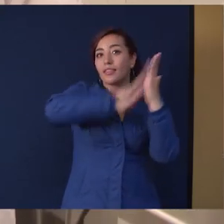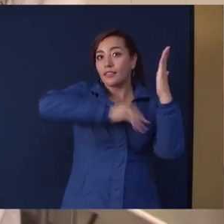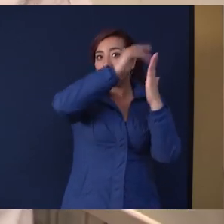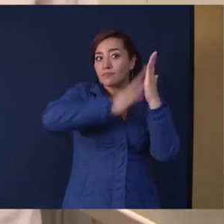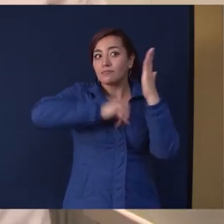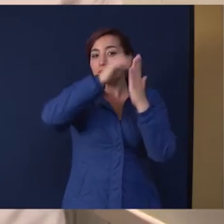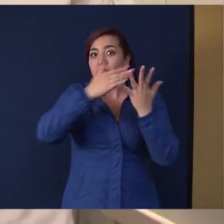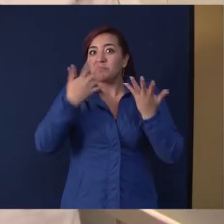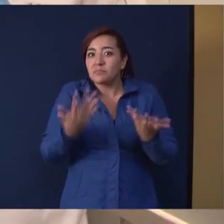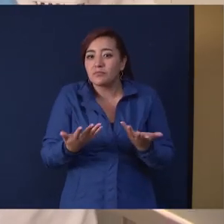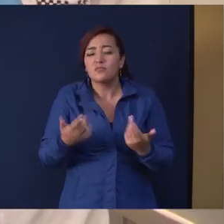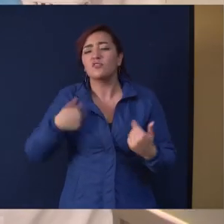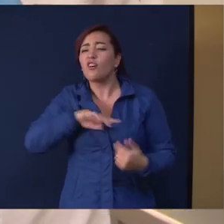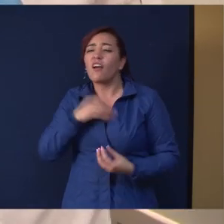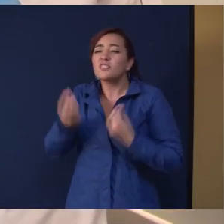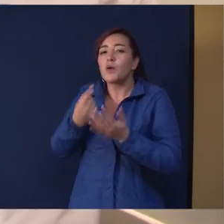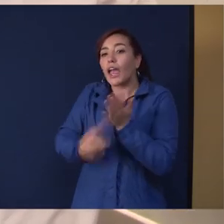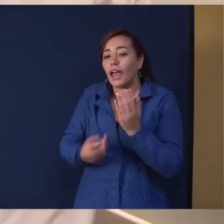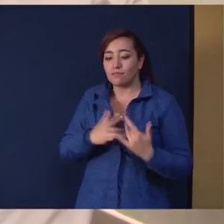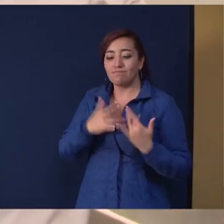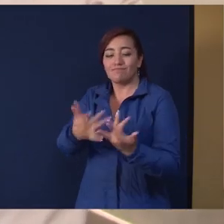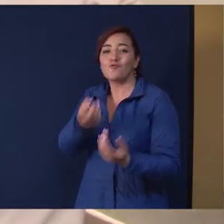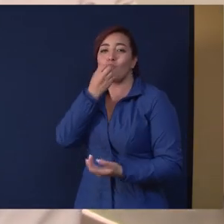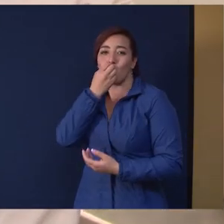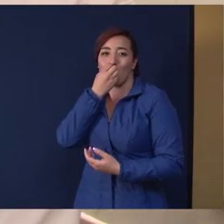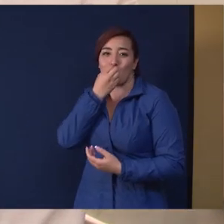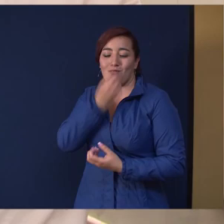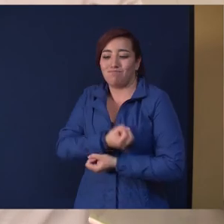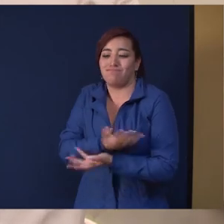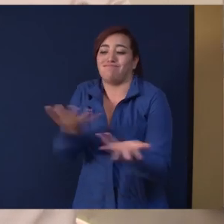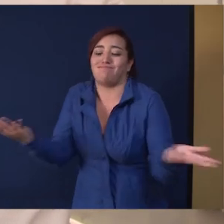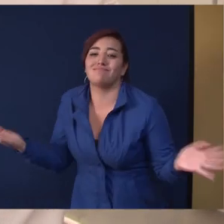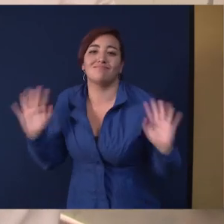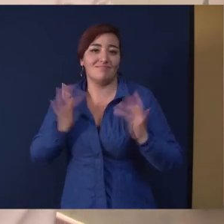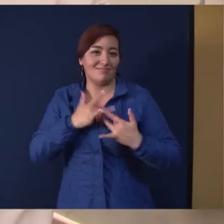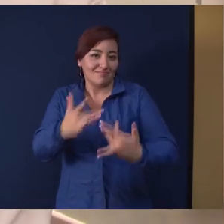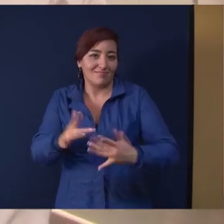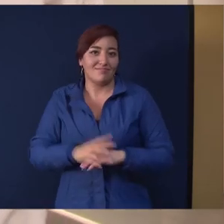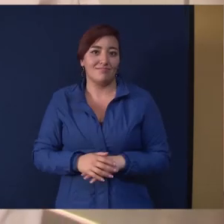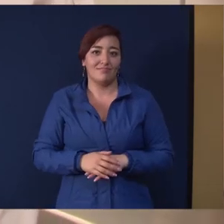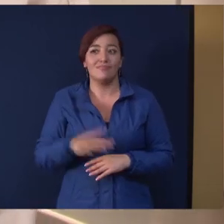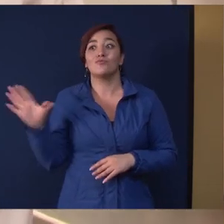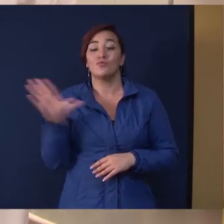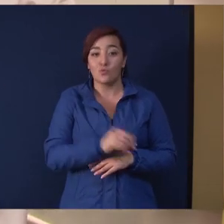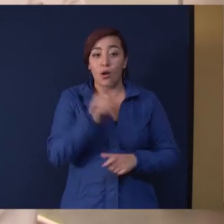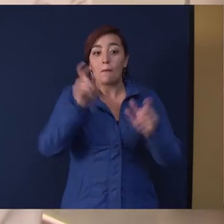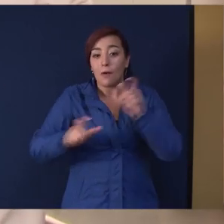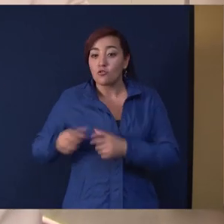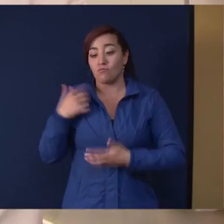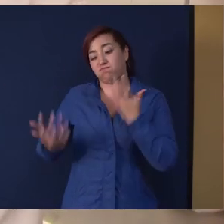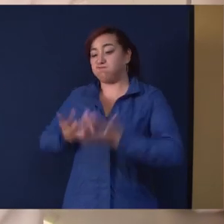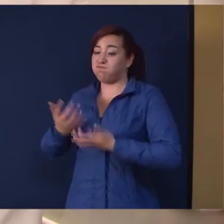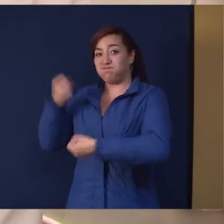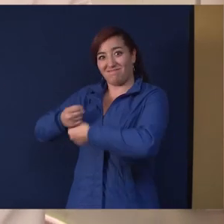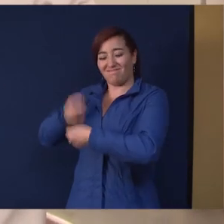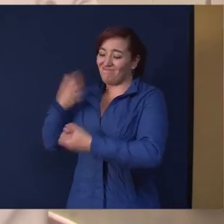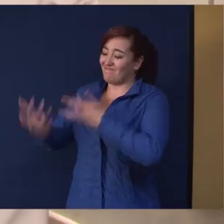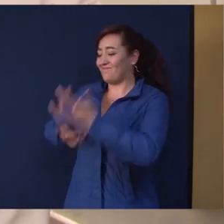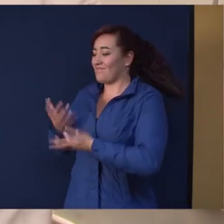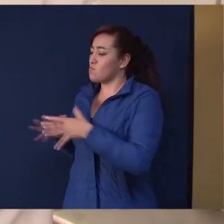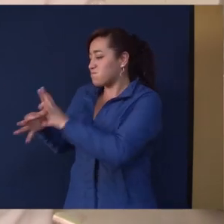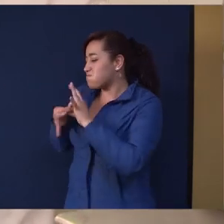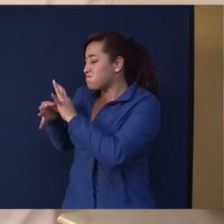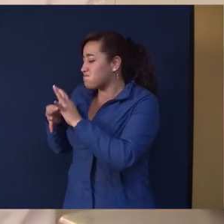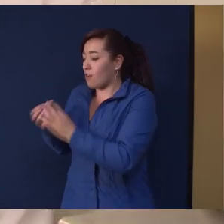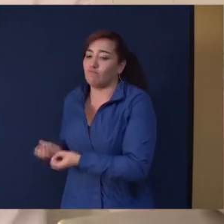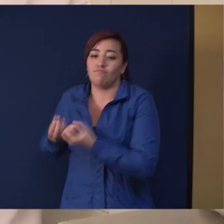proporcionándole la alimentación, el almuerzo esto es un trabajo de todo el personal de cocina, es